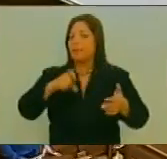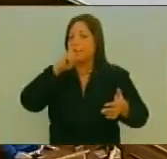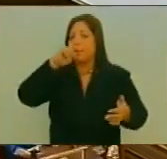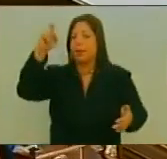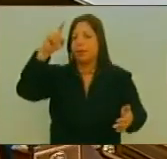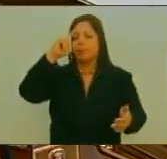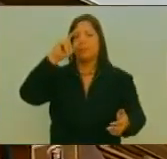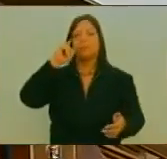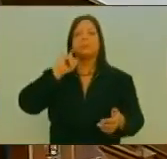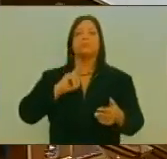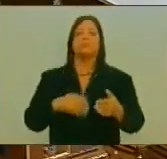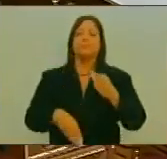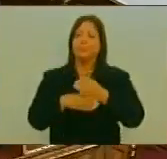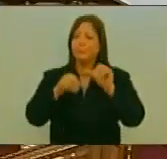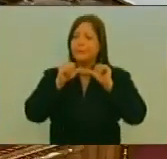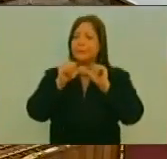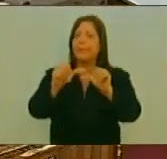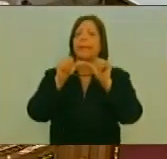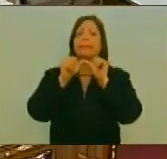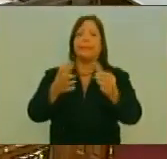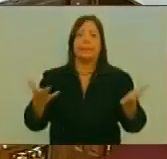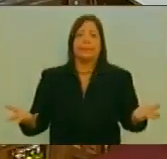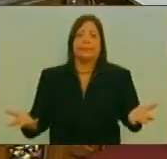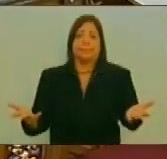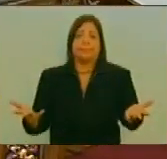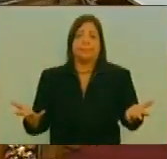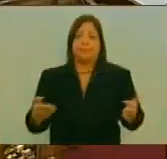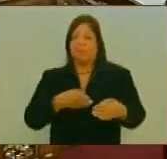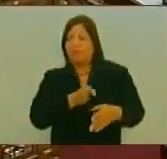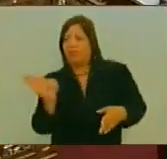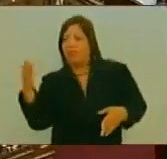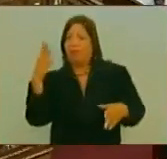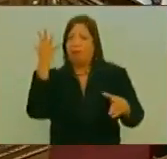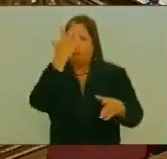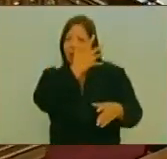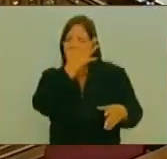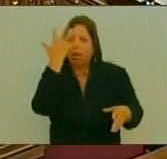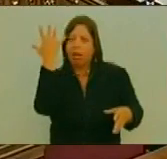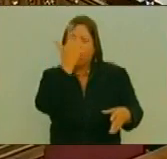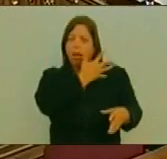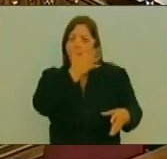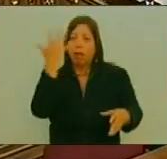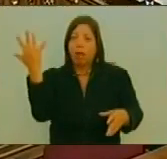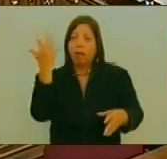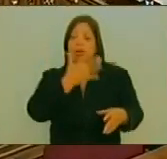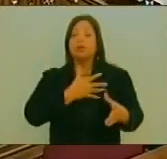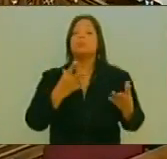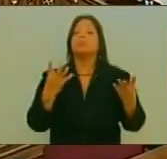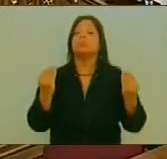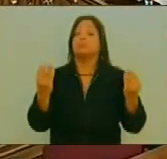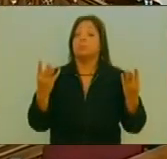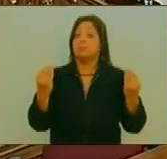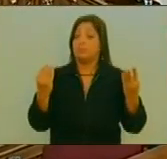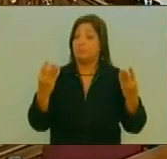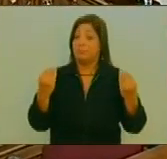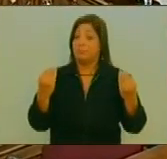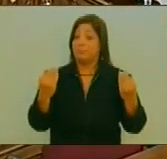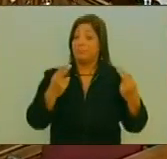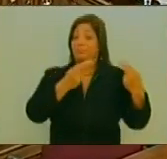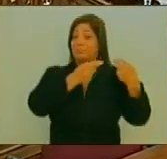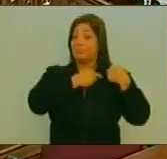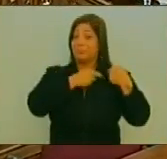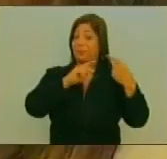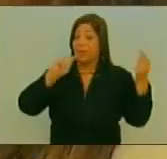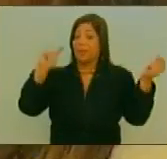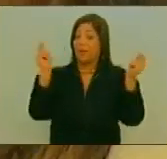Nicolás Maduro Ha pretendido Desvirtuar La imagen De figuras Que han estado Al frente De procesos